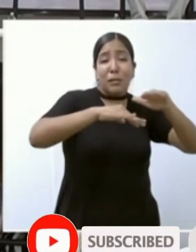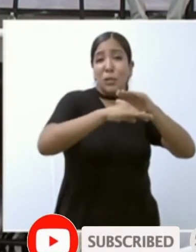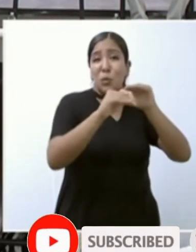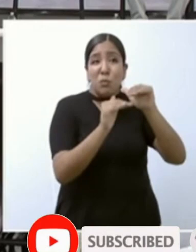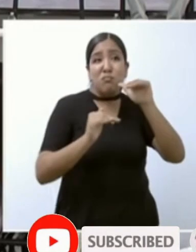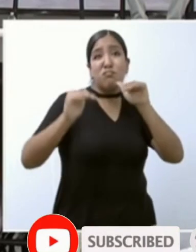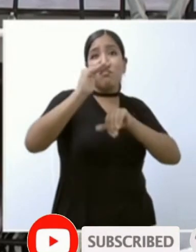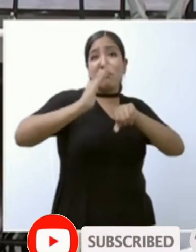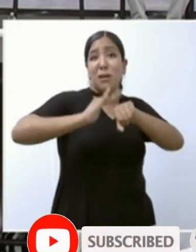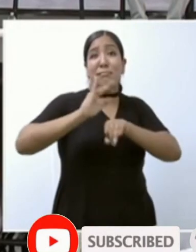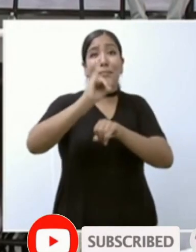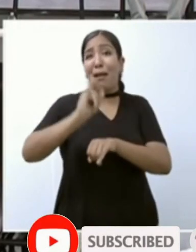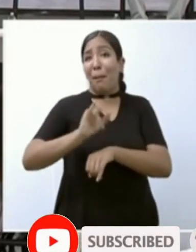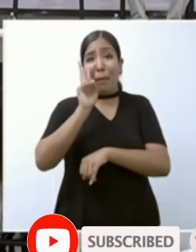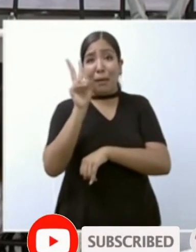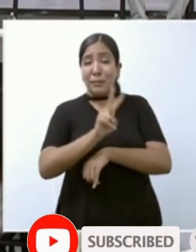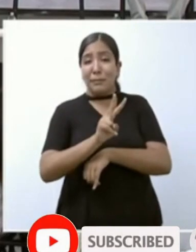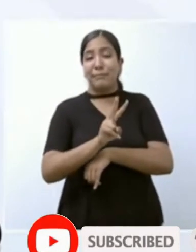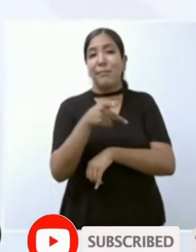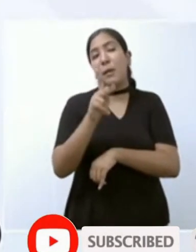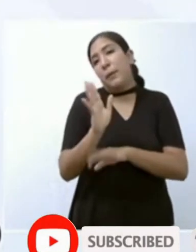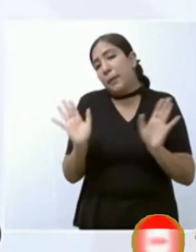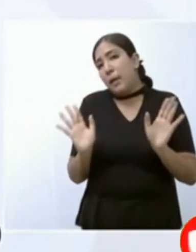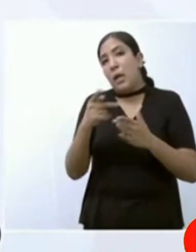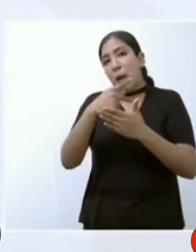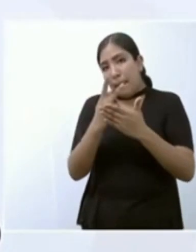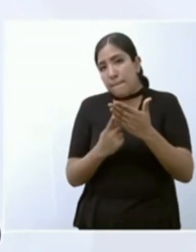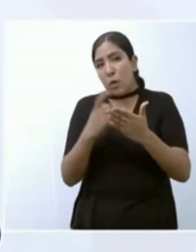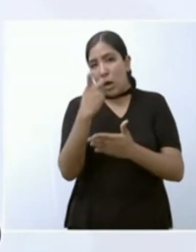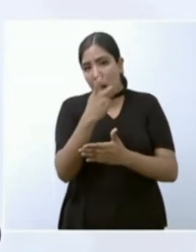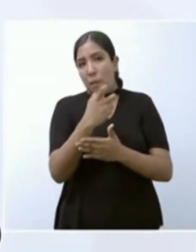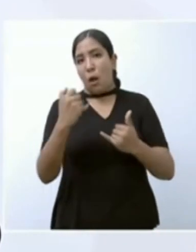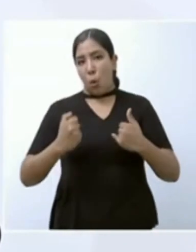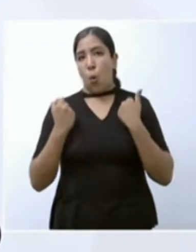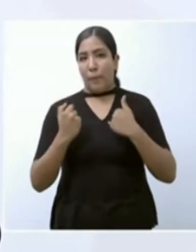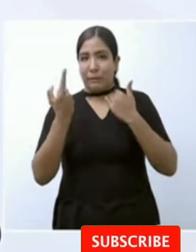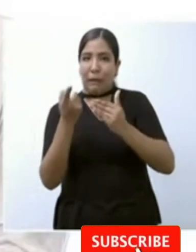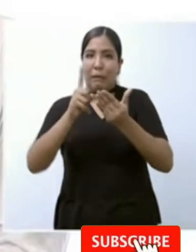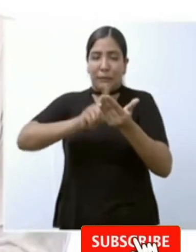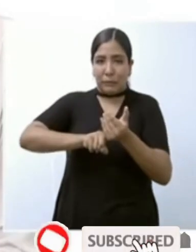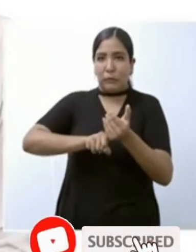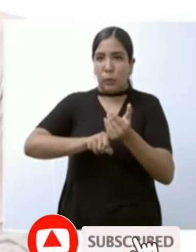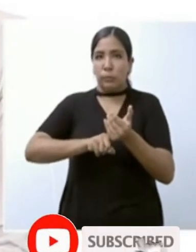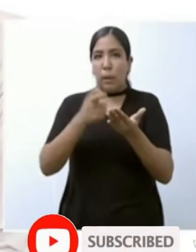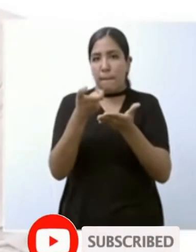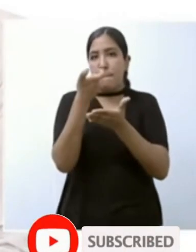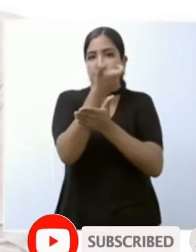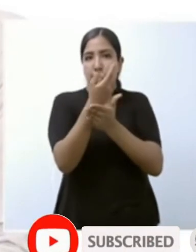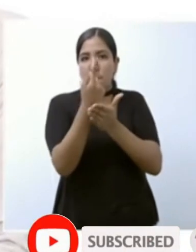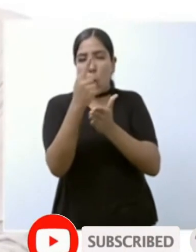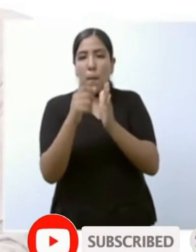reciben ese salario mínimo y trabajan en las empresas